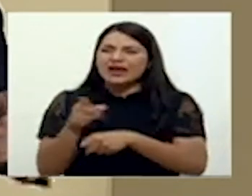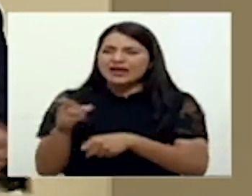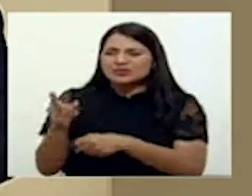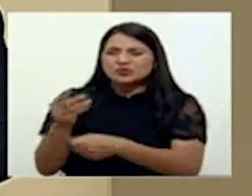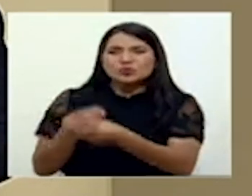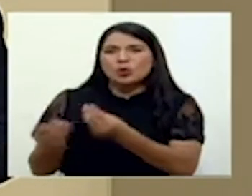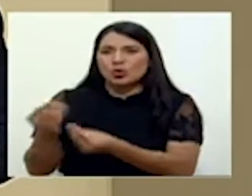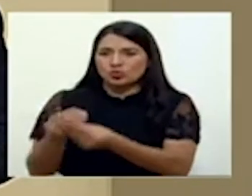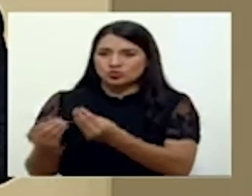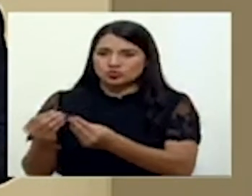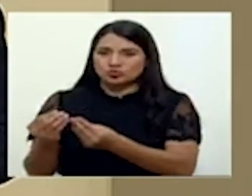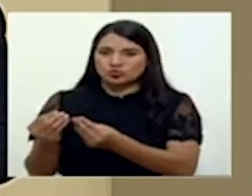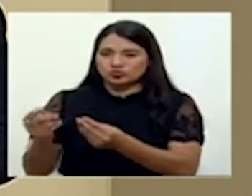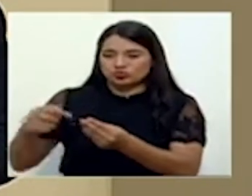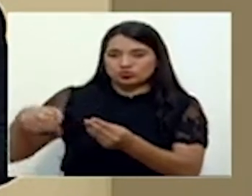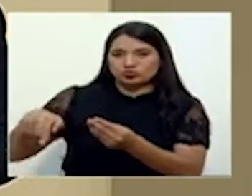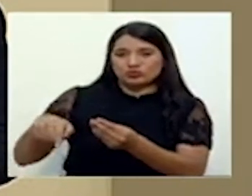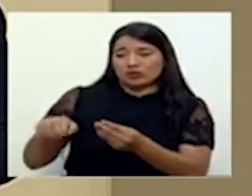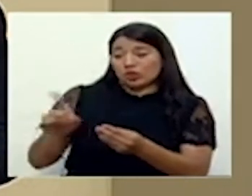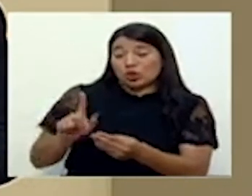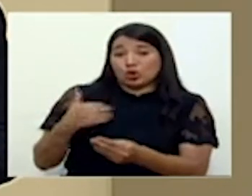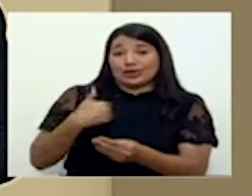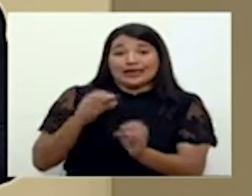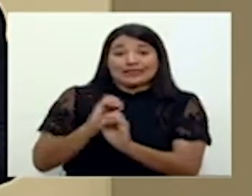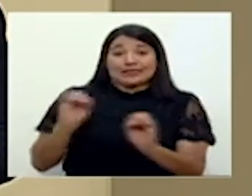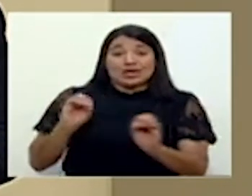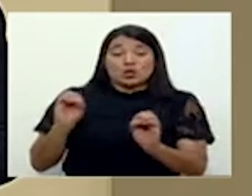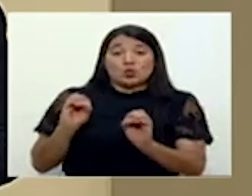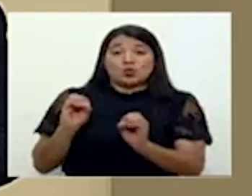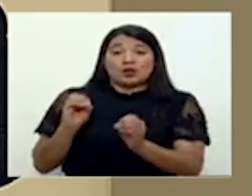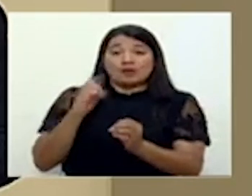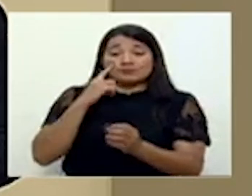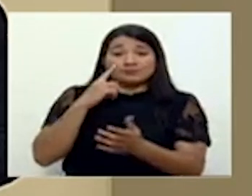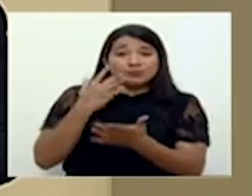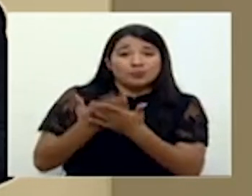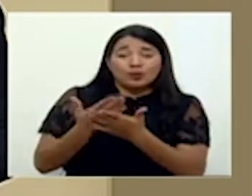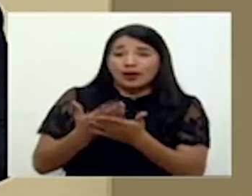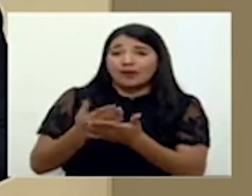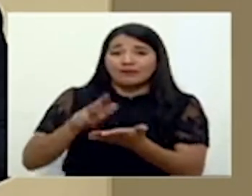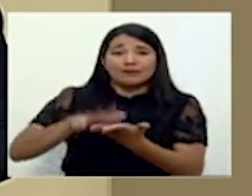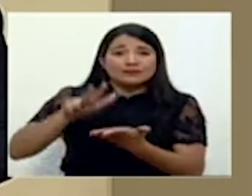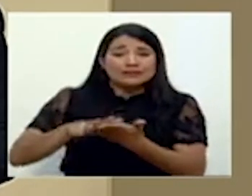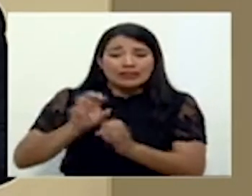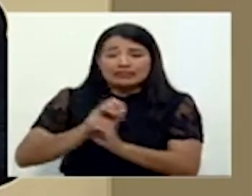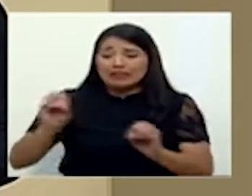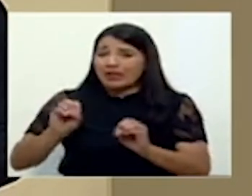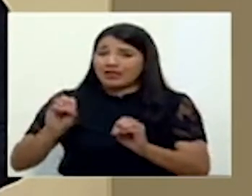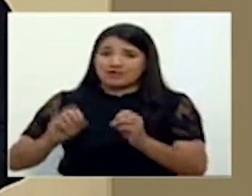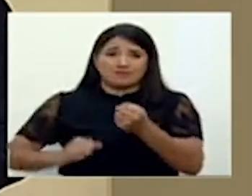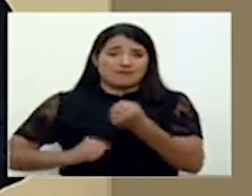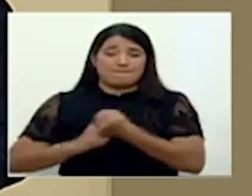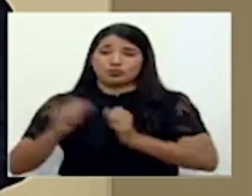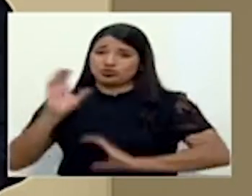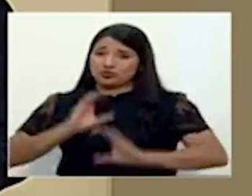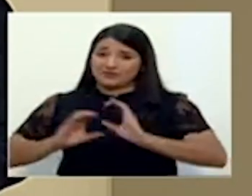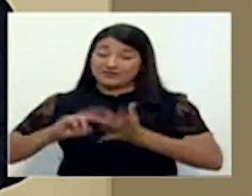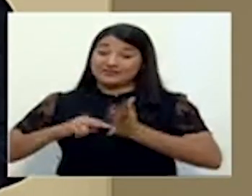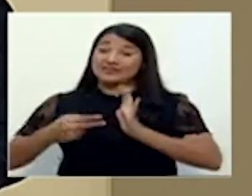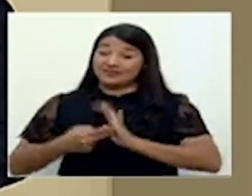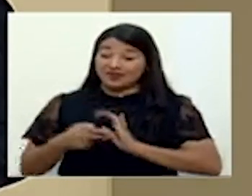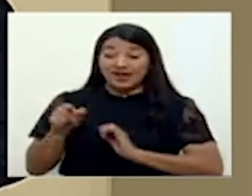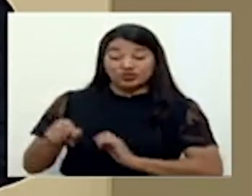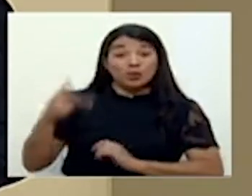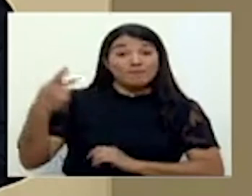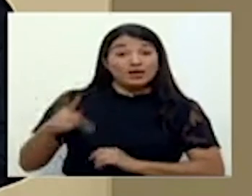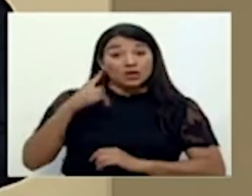compuestos, que no tienen ningún respaldo científico y todo lo contrario, más bien ponen en peligro su salud. Y ya